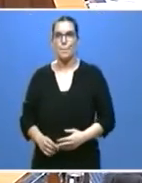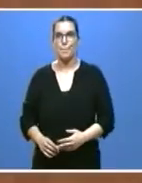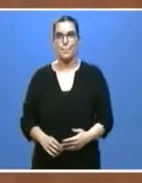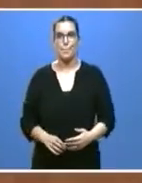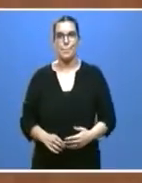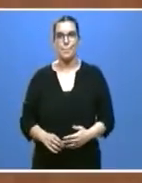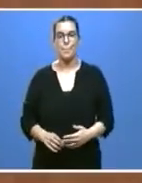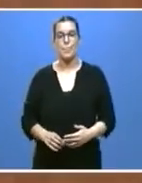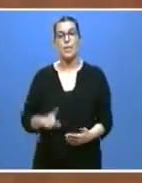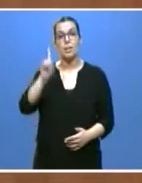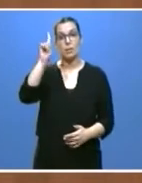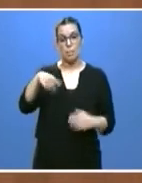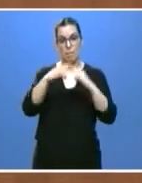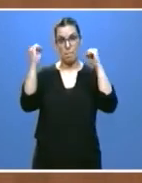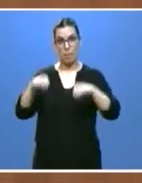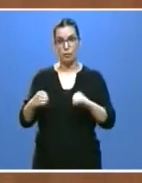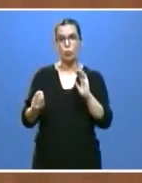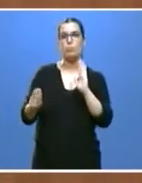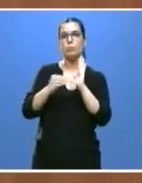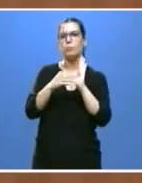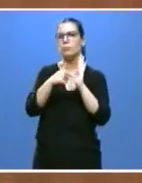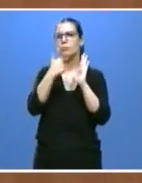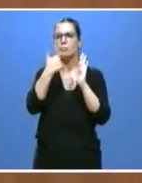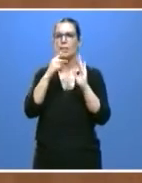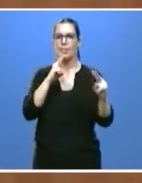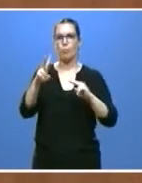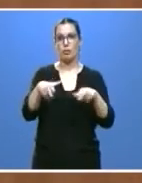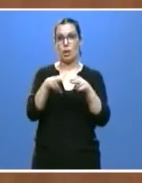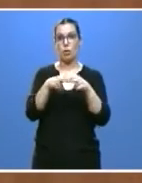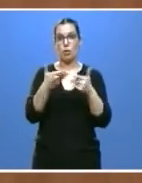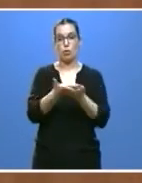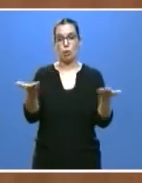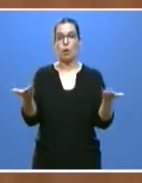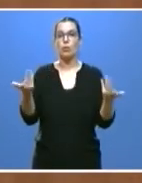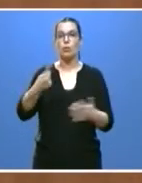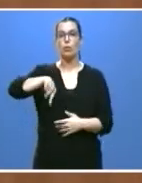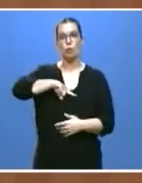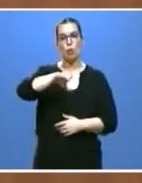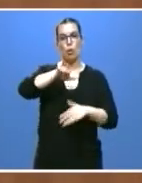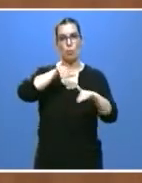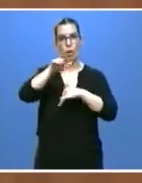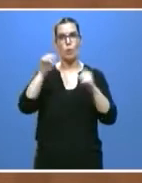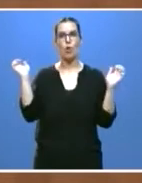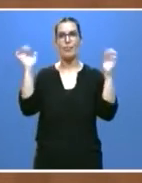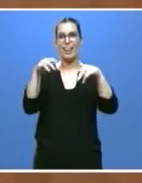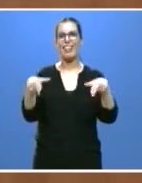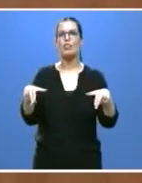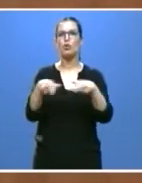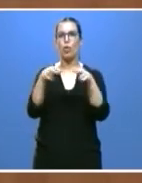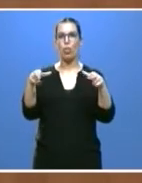En él también se promueve la respuesta social. Y en este sentido, convocaremos la Conferencia de la Sociedad